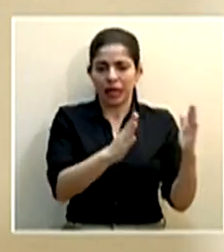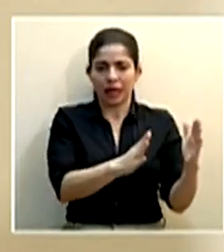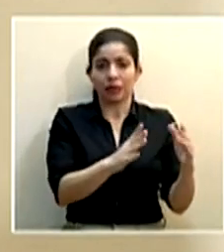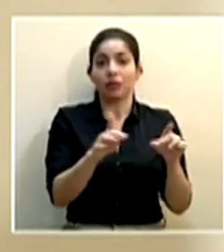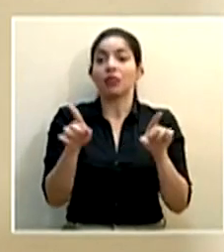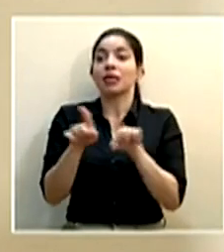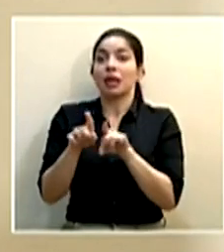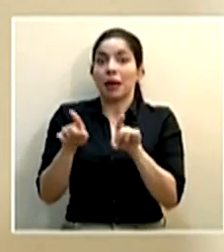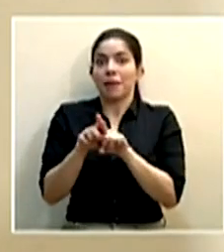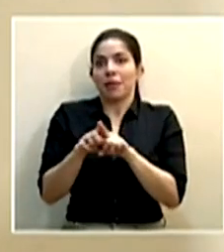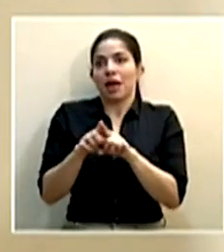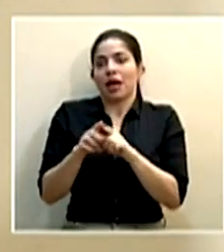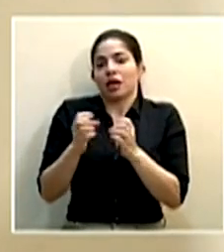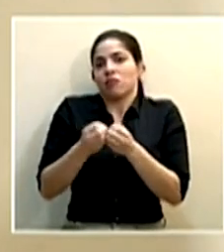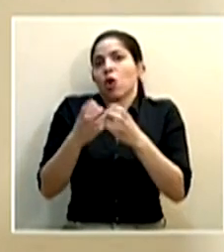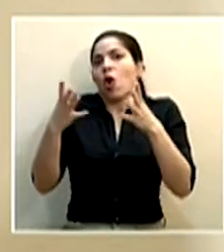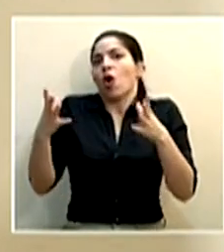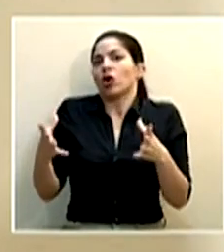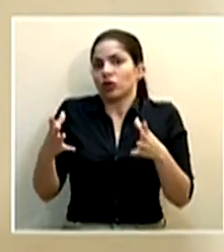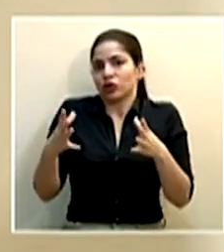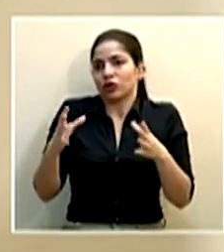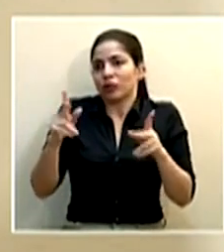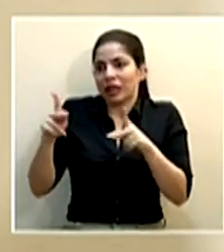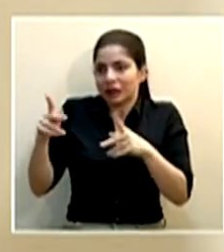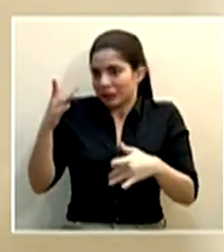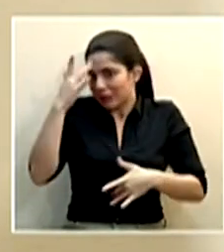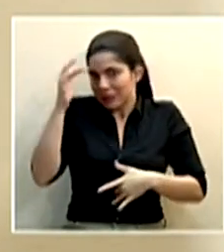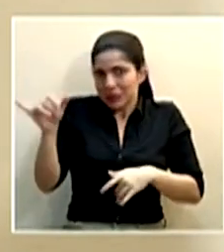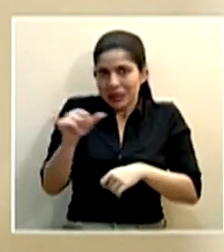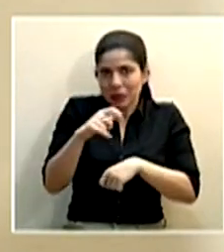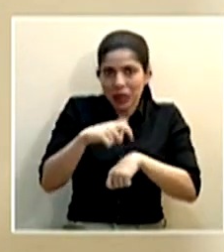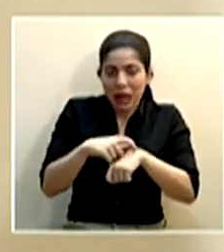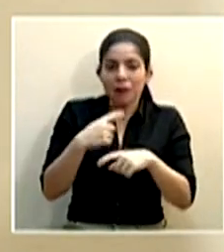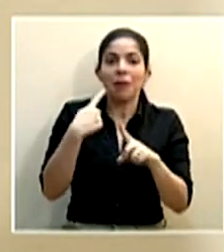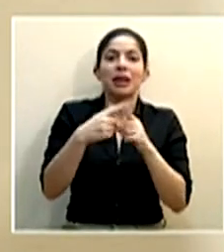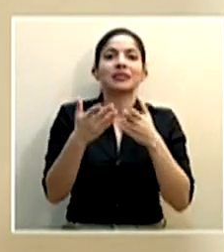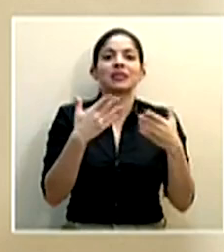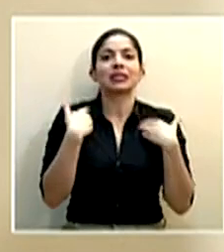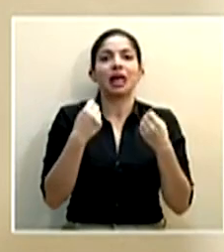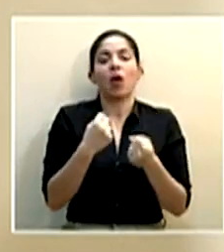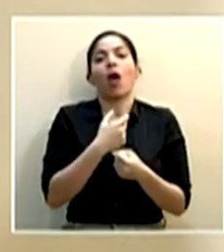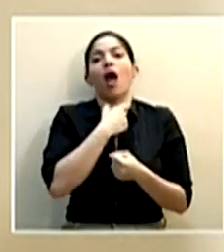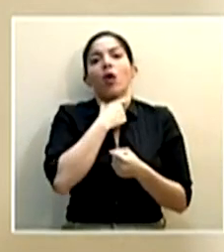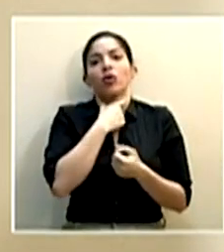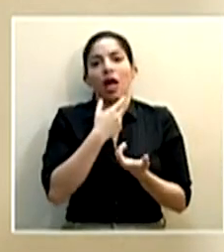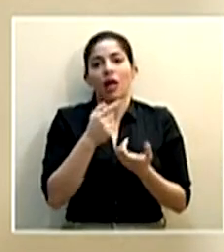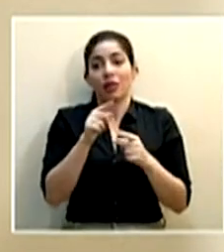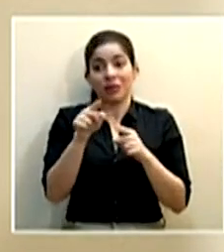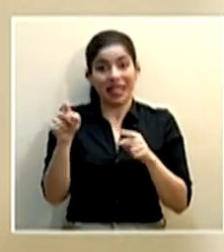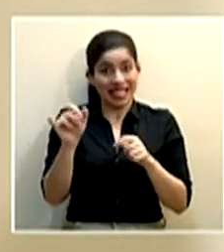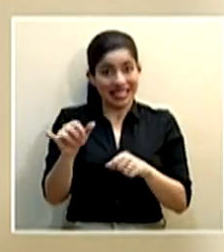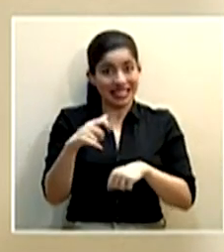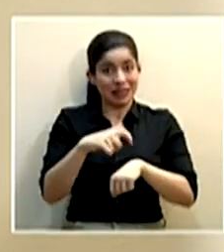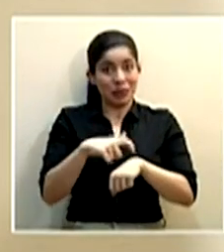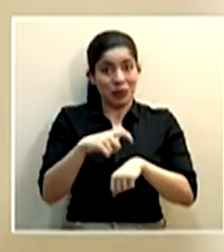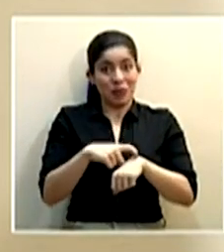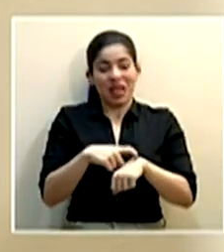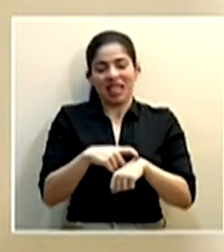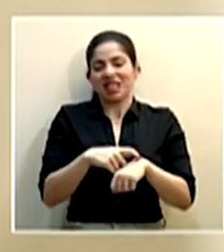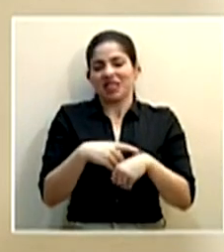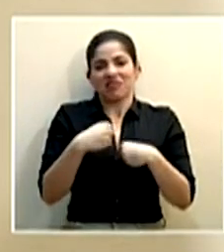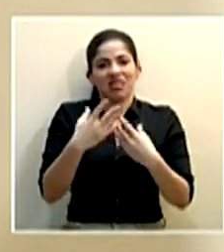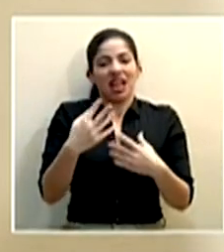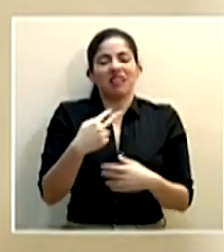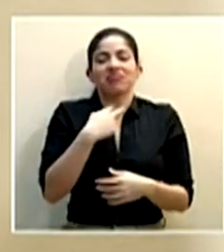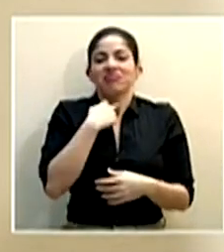tendríamos obviamente una cantidad muy importante de casos activos con toda la saturación de los servicios de salud. ya en ese momento estaríamos saturando